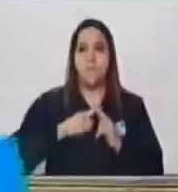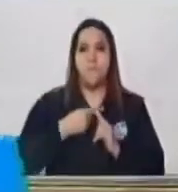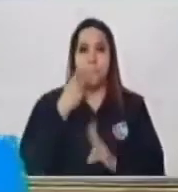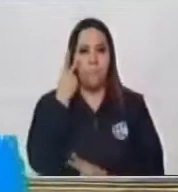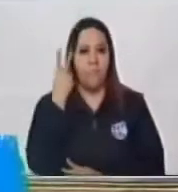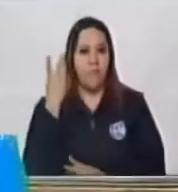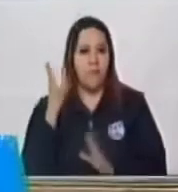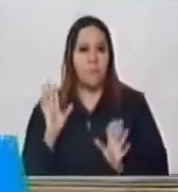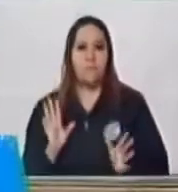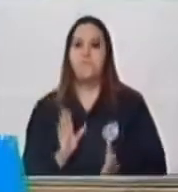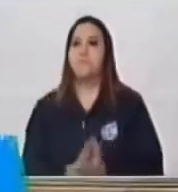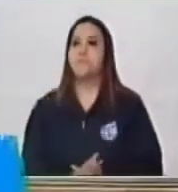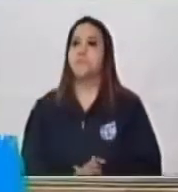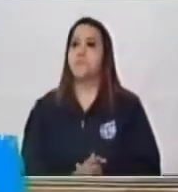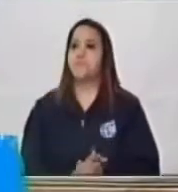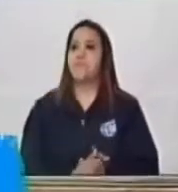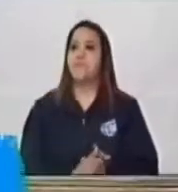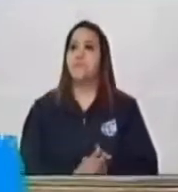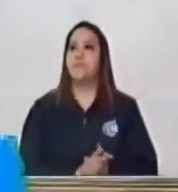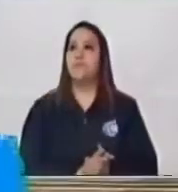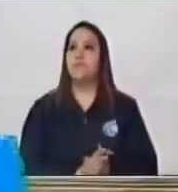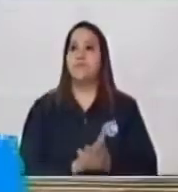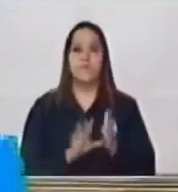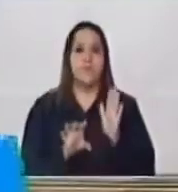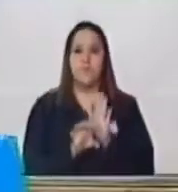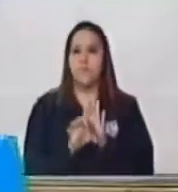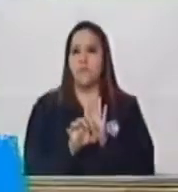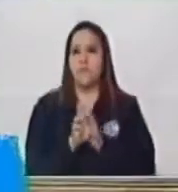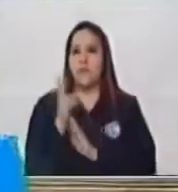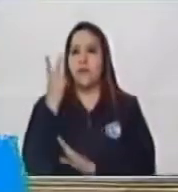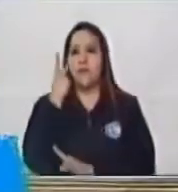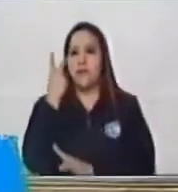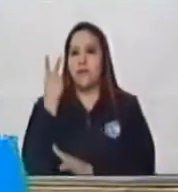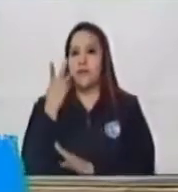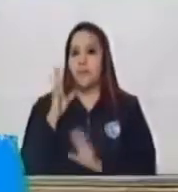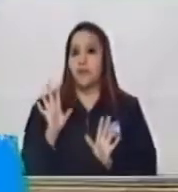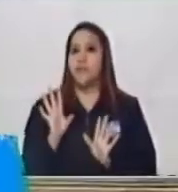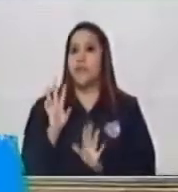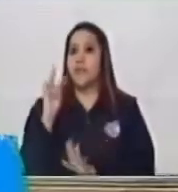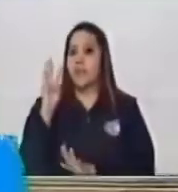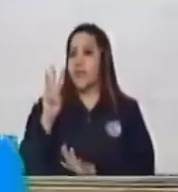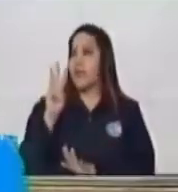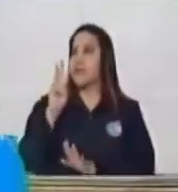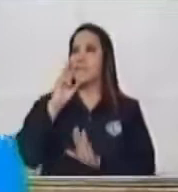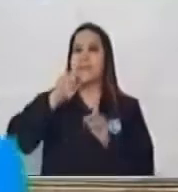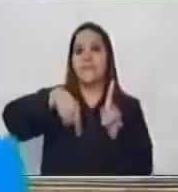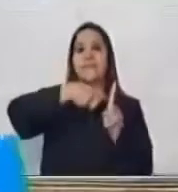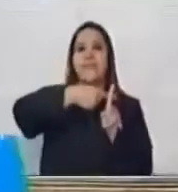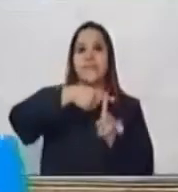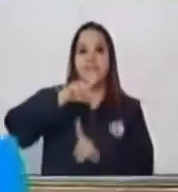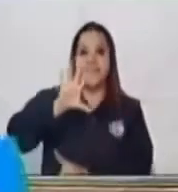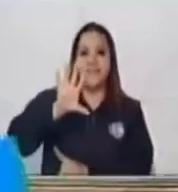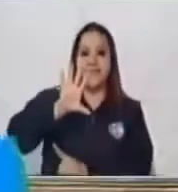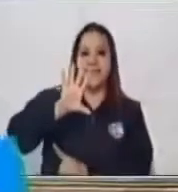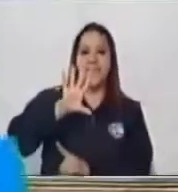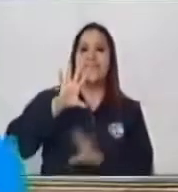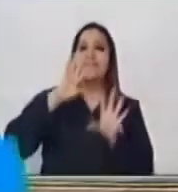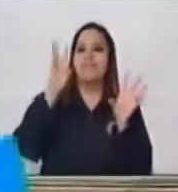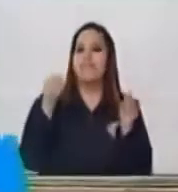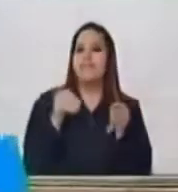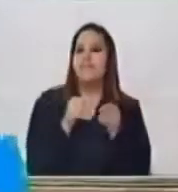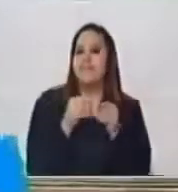a darle, por ejemplo 3 más 5 ¿Cuánto será?